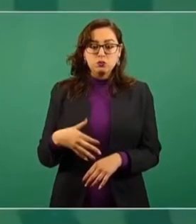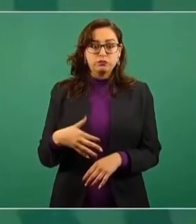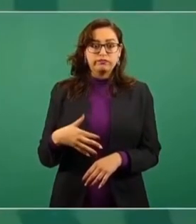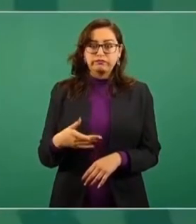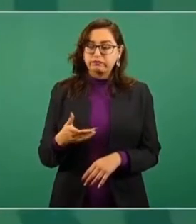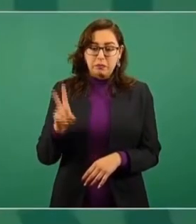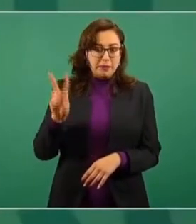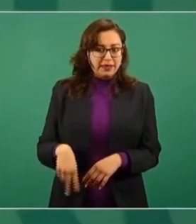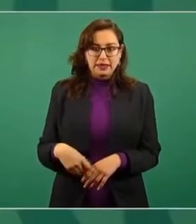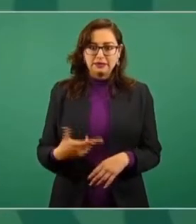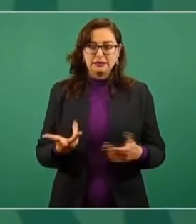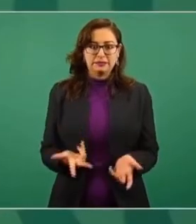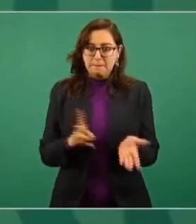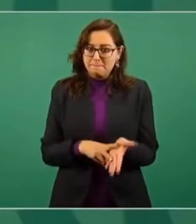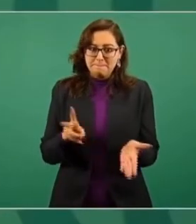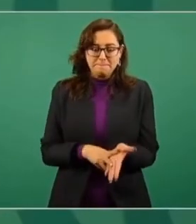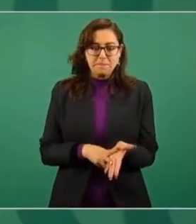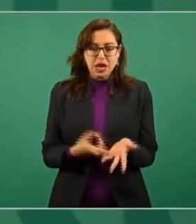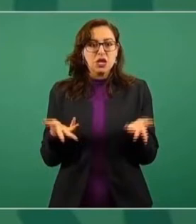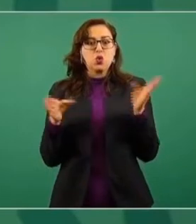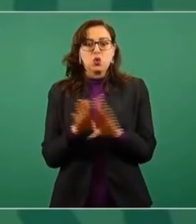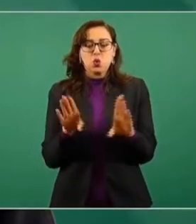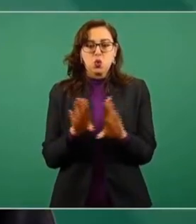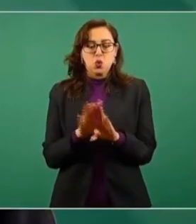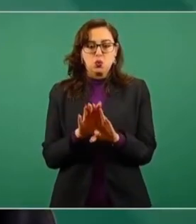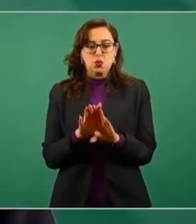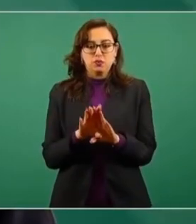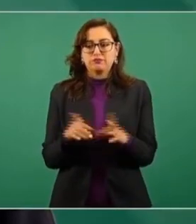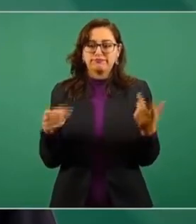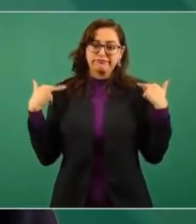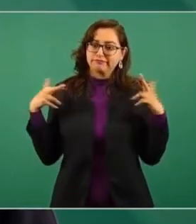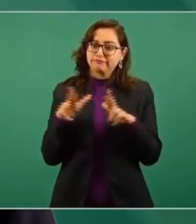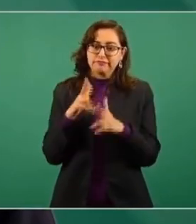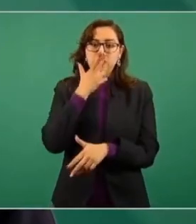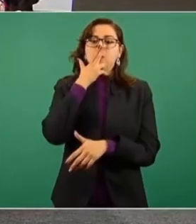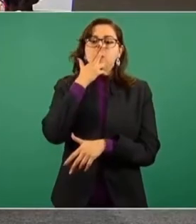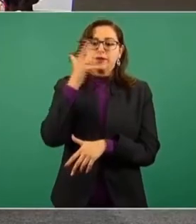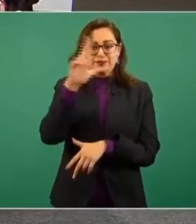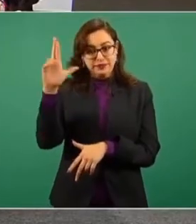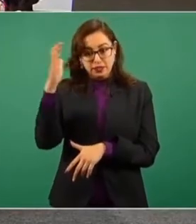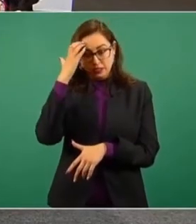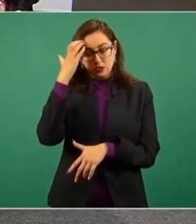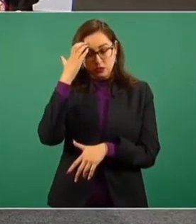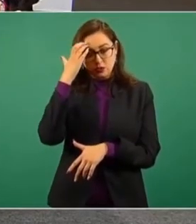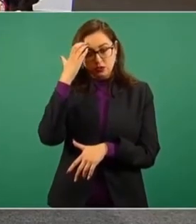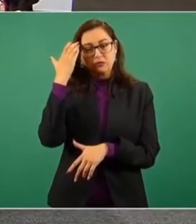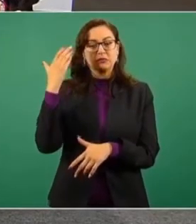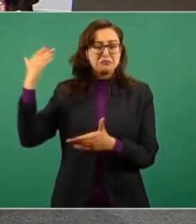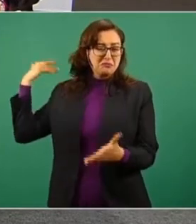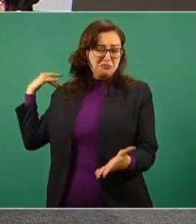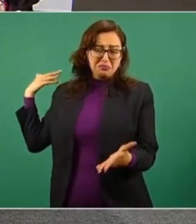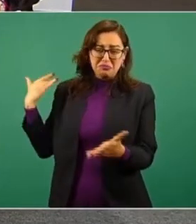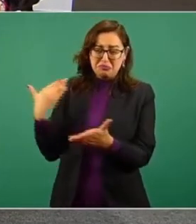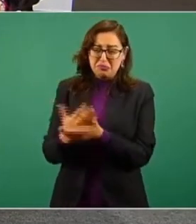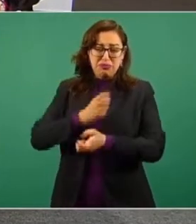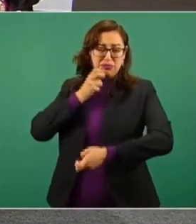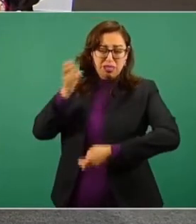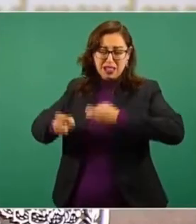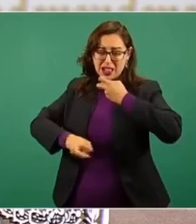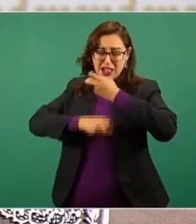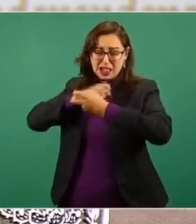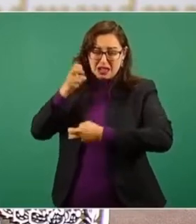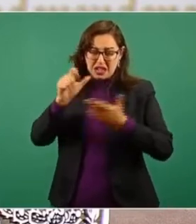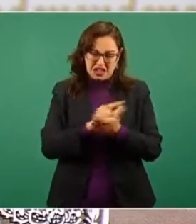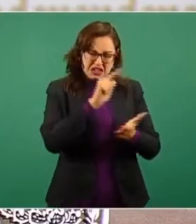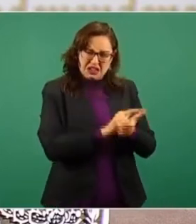significado, la dignificación, el reconocimiento a los maestros. Después de que fueron ninguneados con